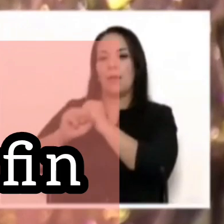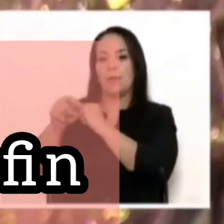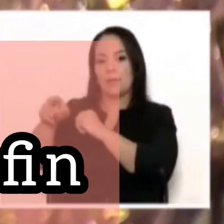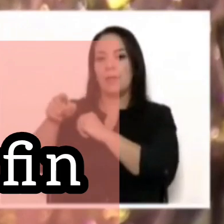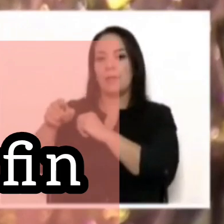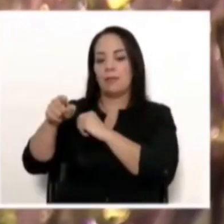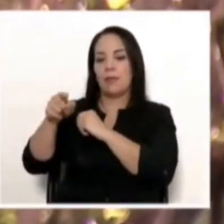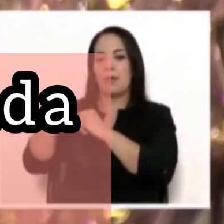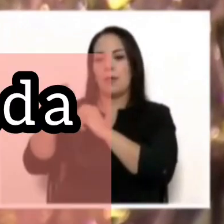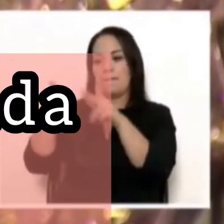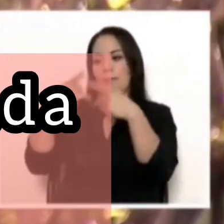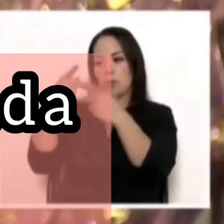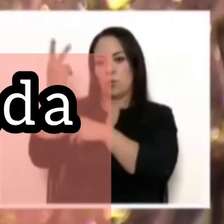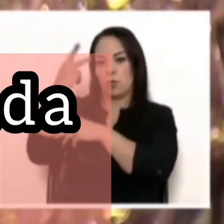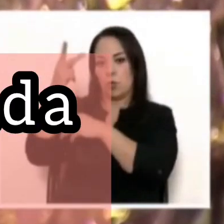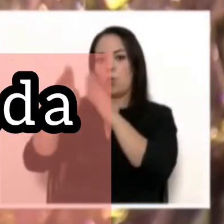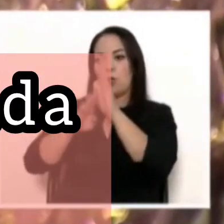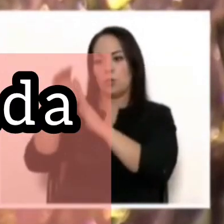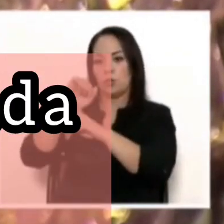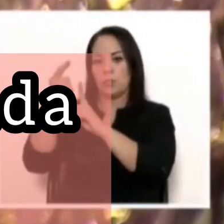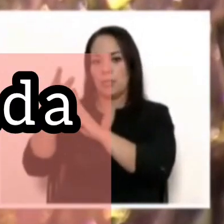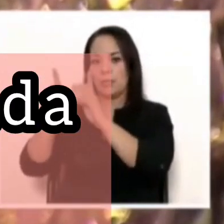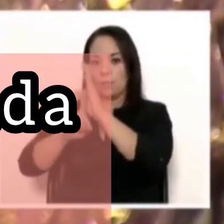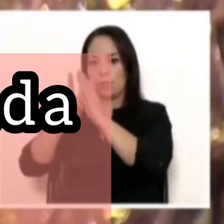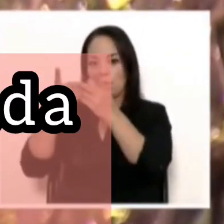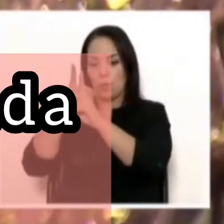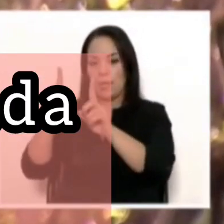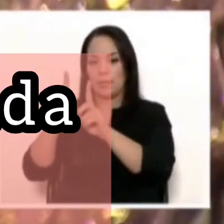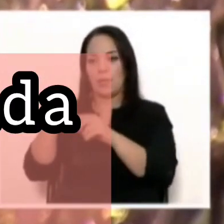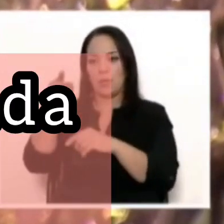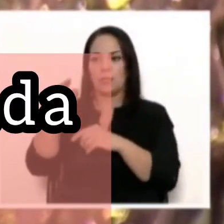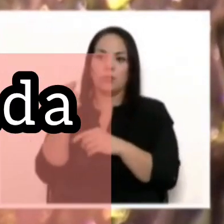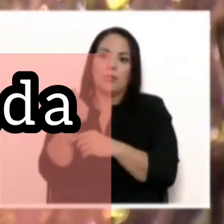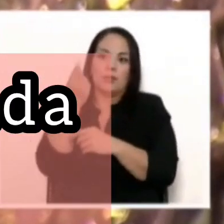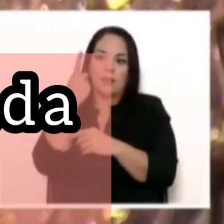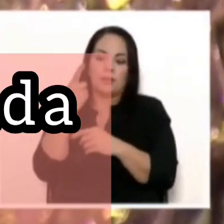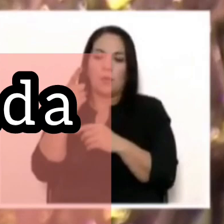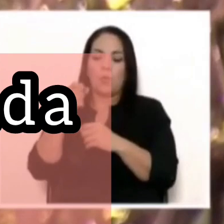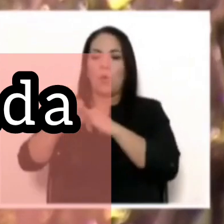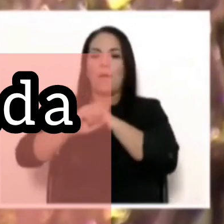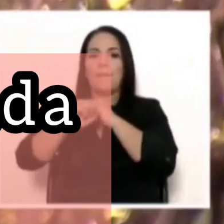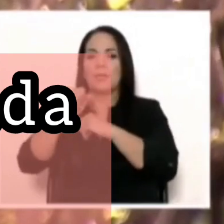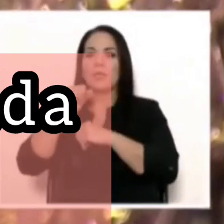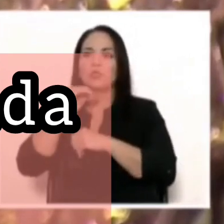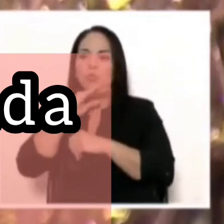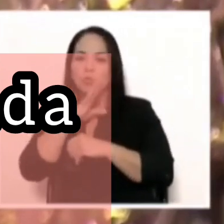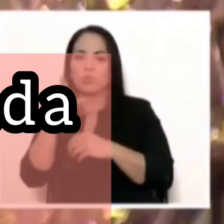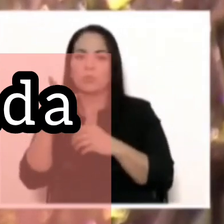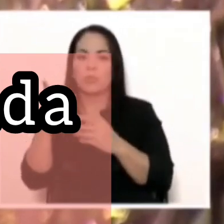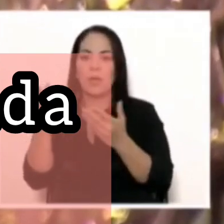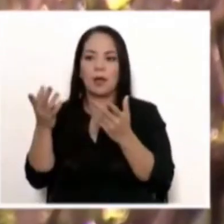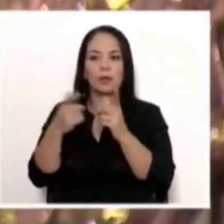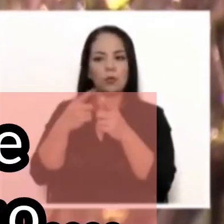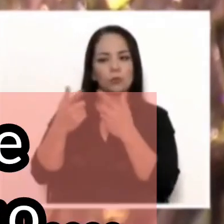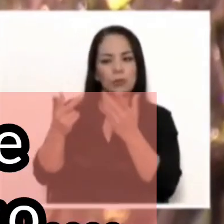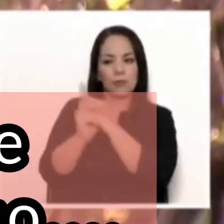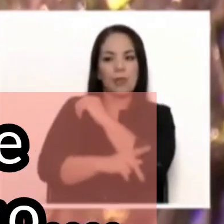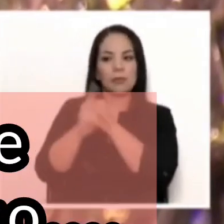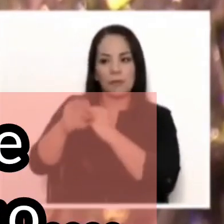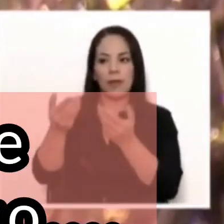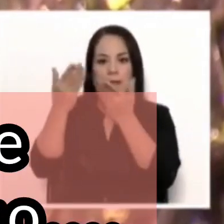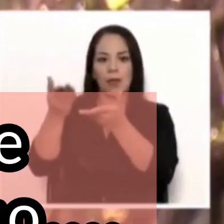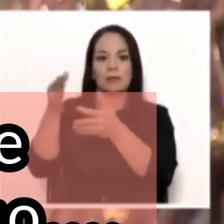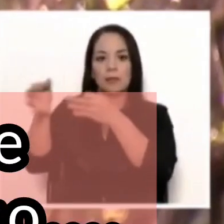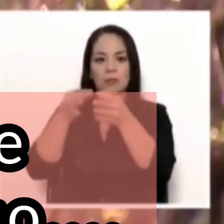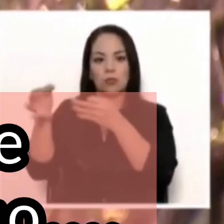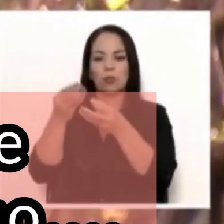y siendo que esos servicios de mano izquierda se entienden como pues campaña sucia, ¿no cree usted entonces que el país al menos tiene que tener una explicación sobre qué